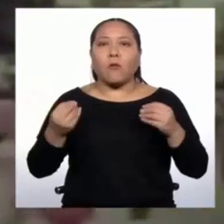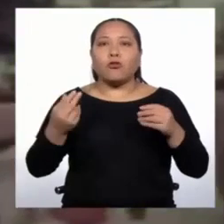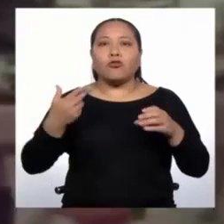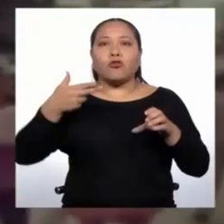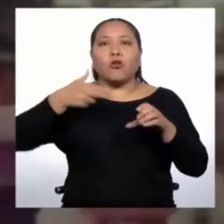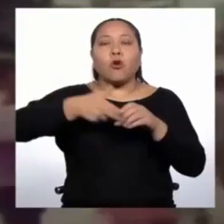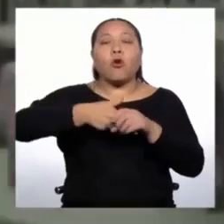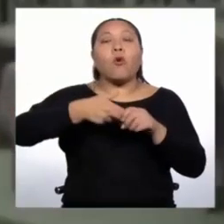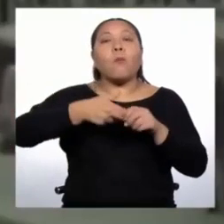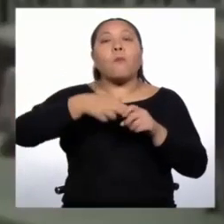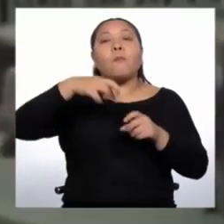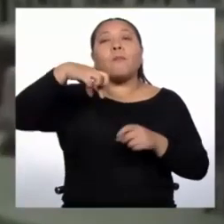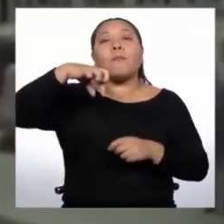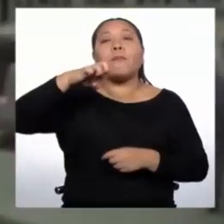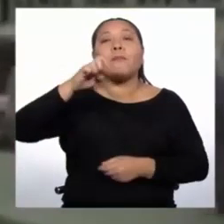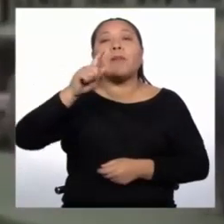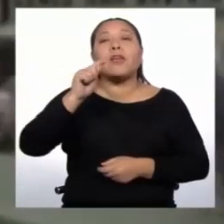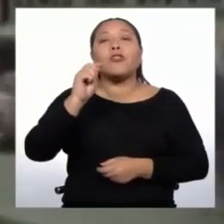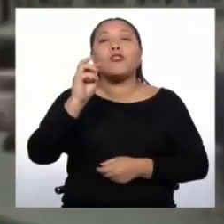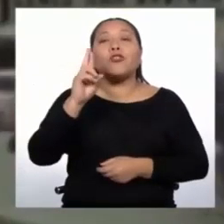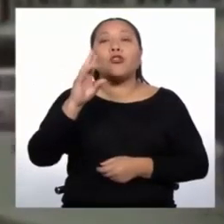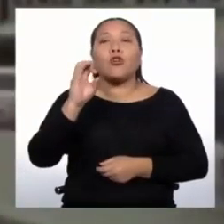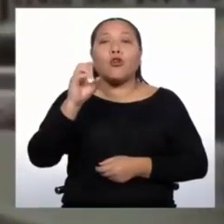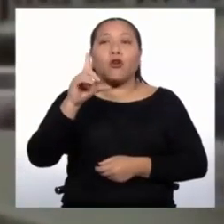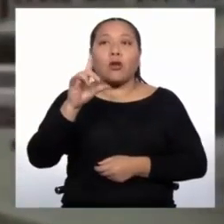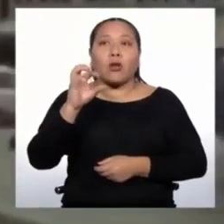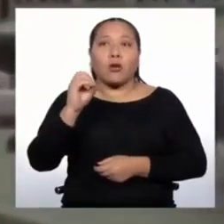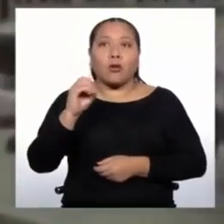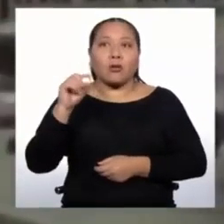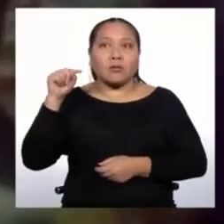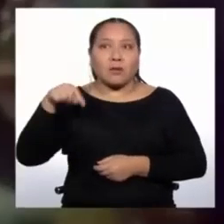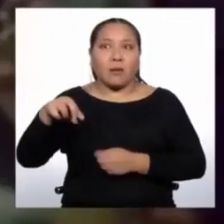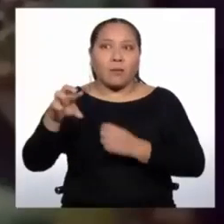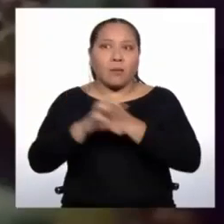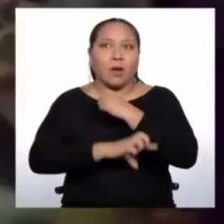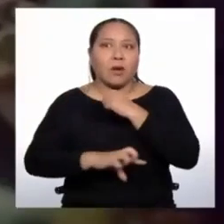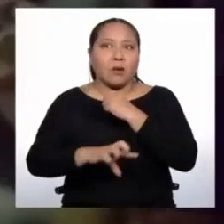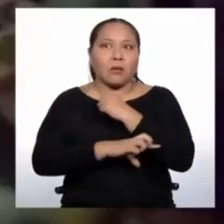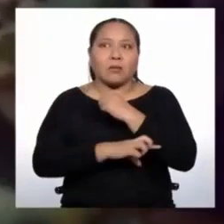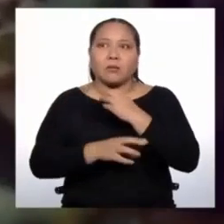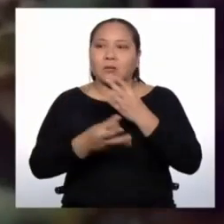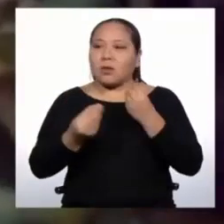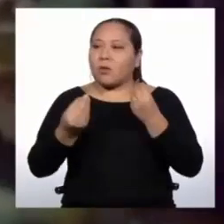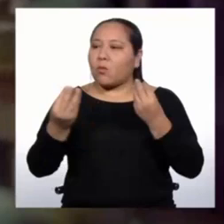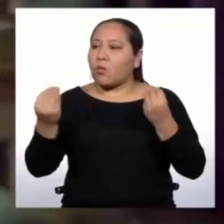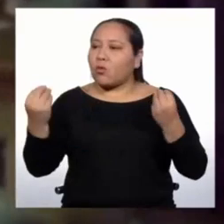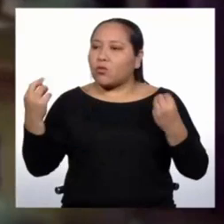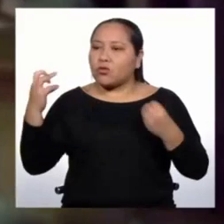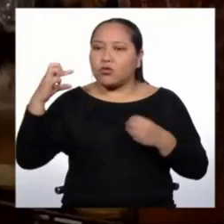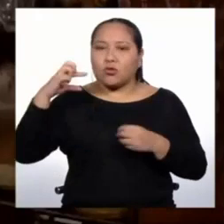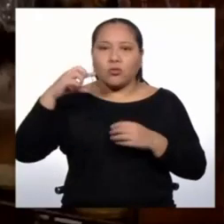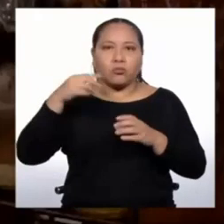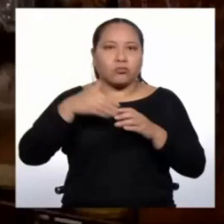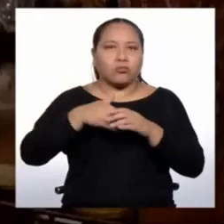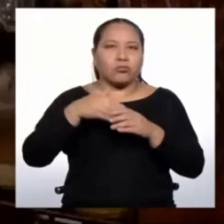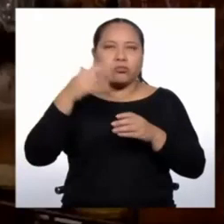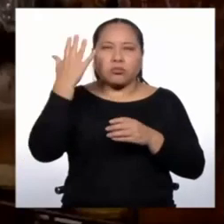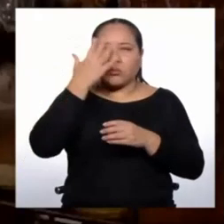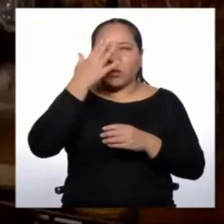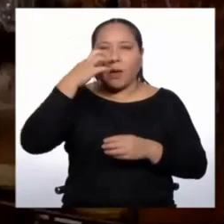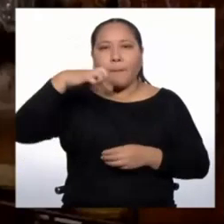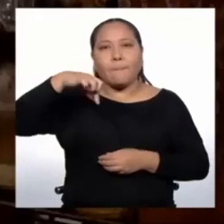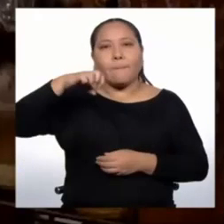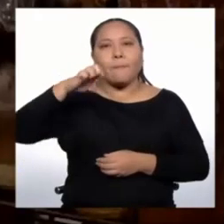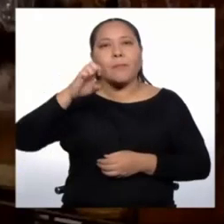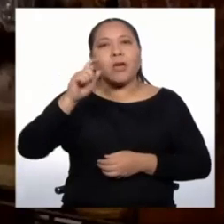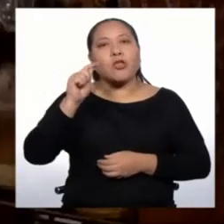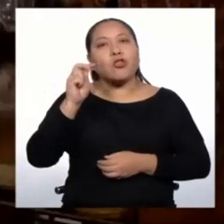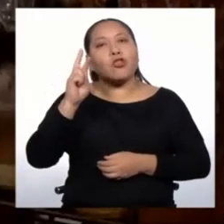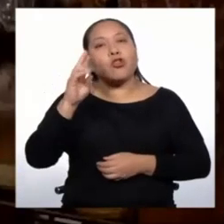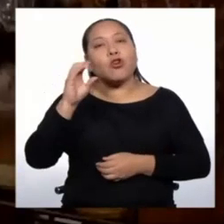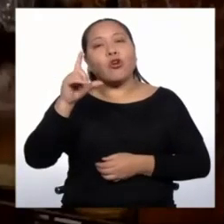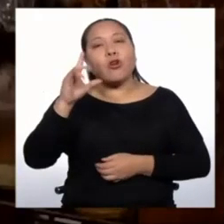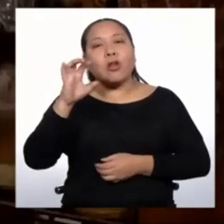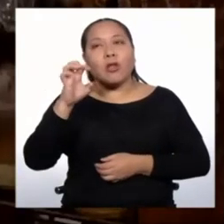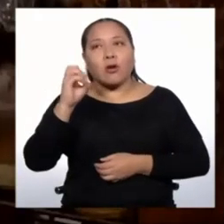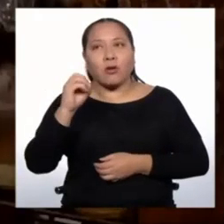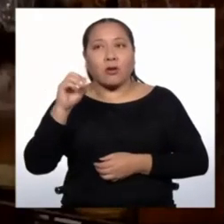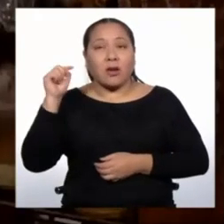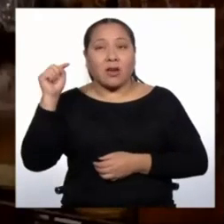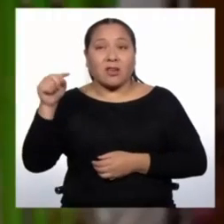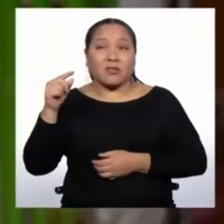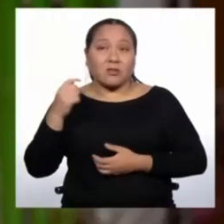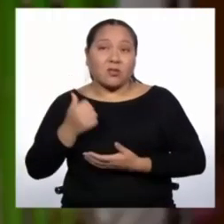costo del petróleo en el mundo. Es uno de los países que tiene la mayor reserva de petróleo en el mundo. Y eso permitió que,